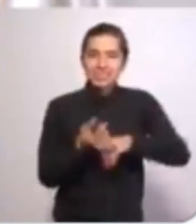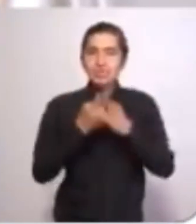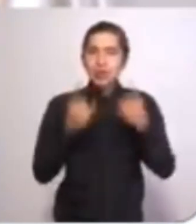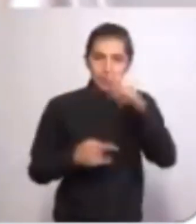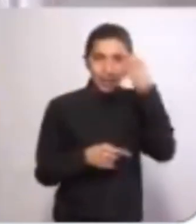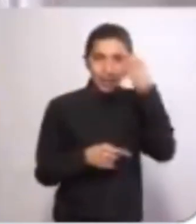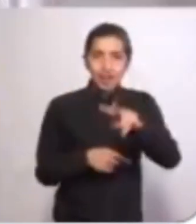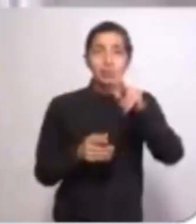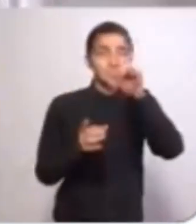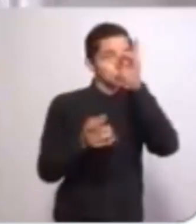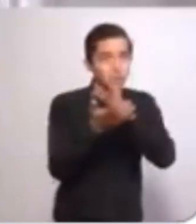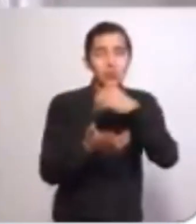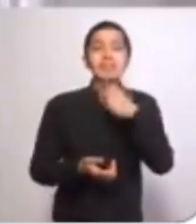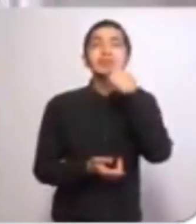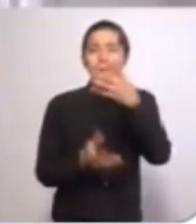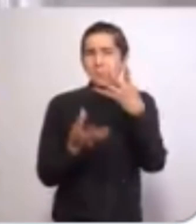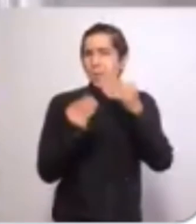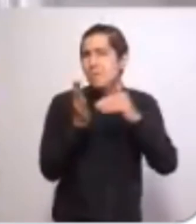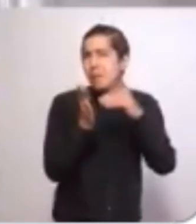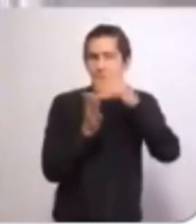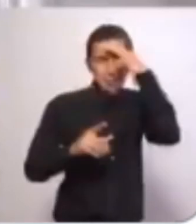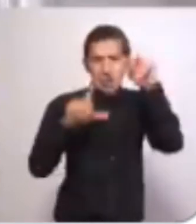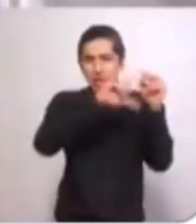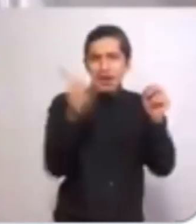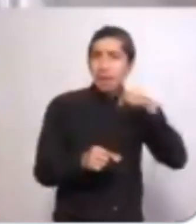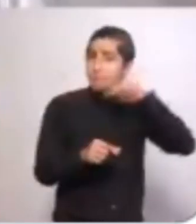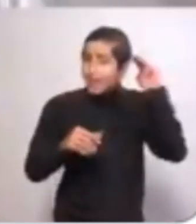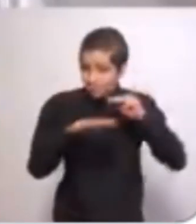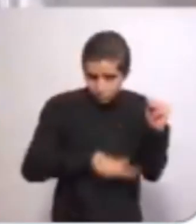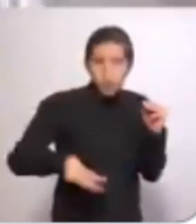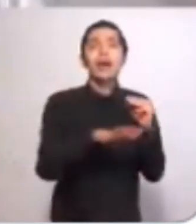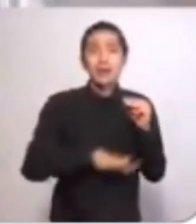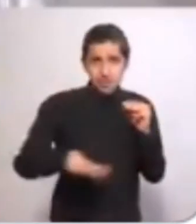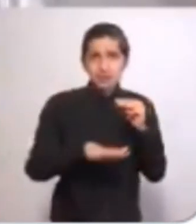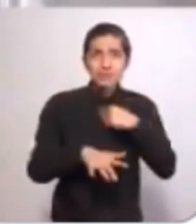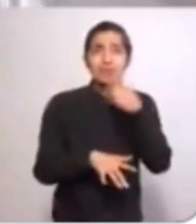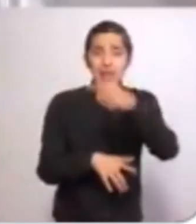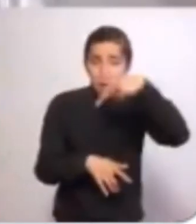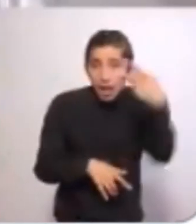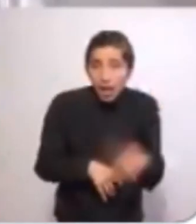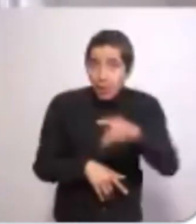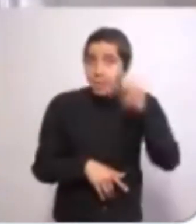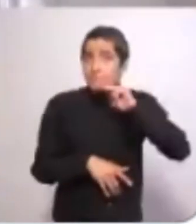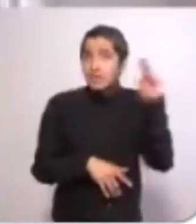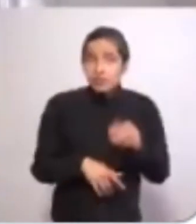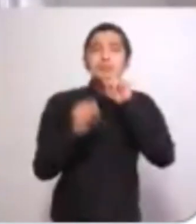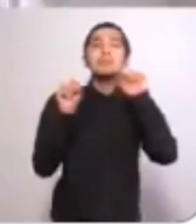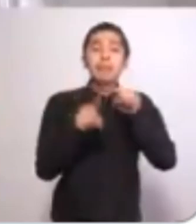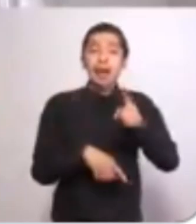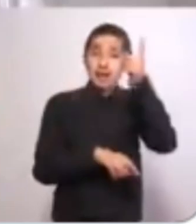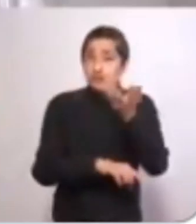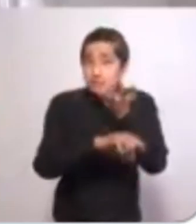más profundas. Solo le reitero, a nombre de millones de mexicanos y de los michoacanos, por supuesto, los de aquí